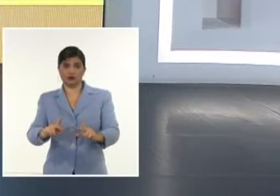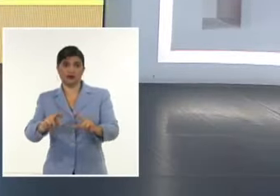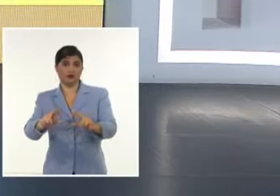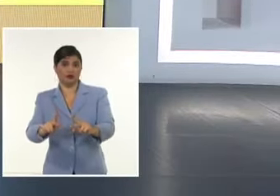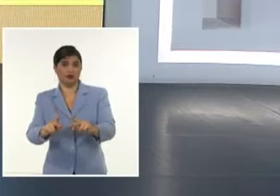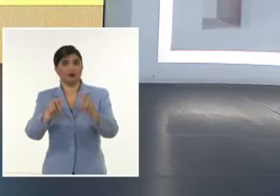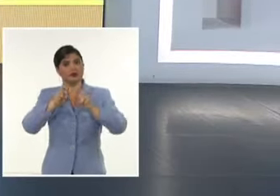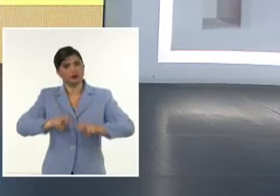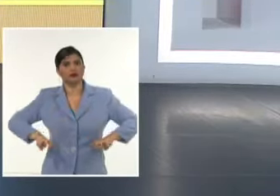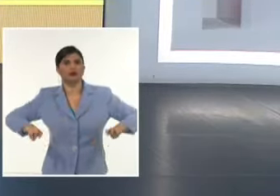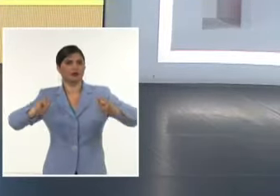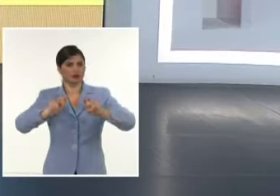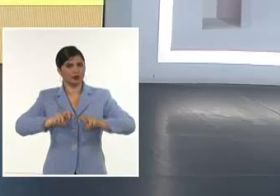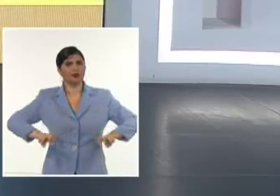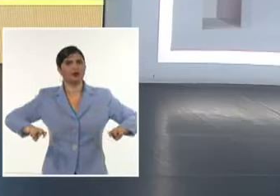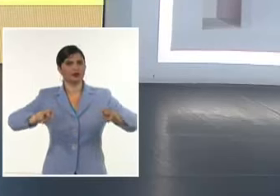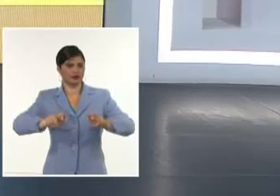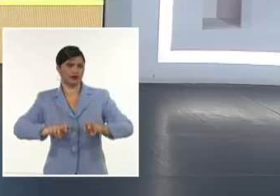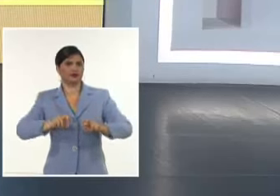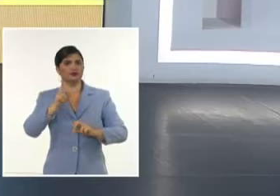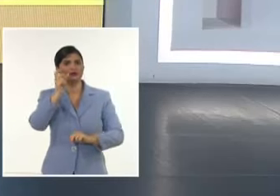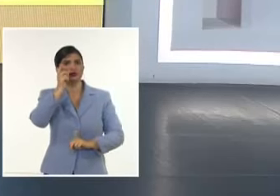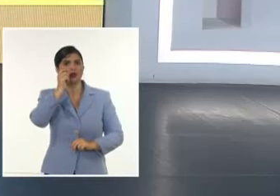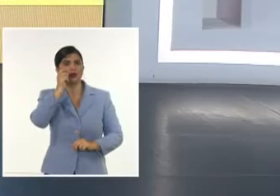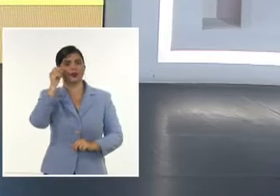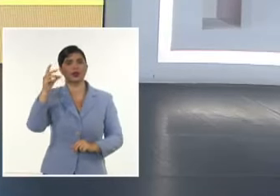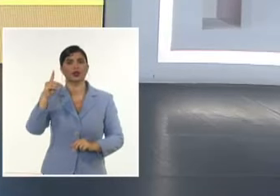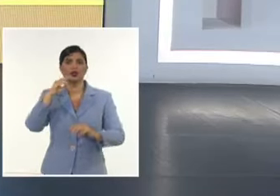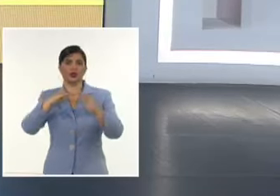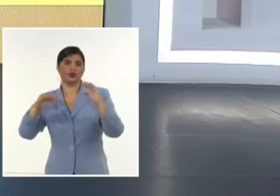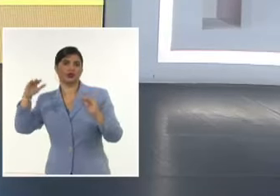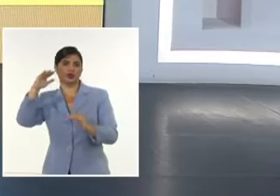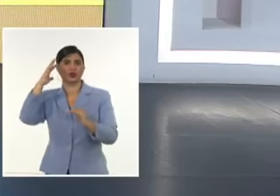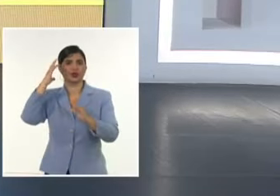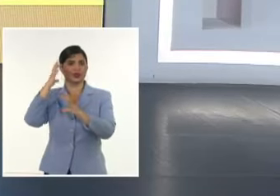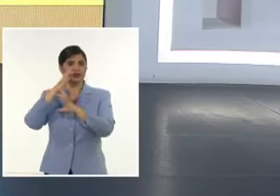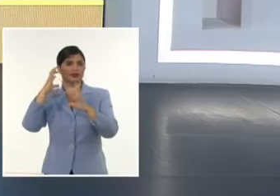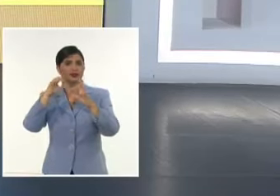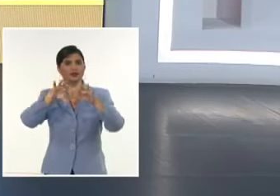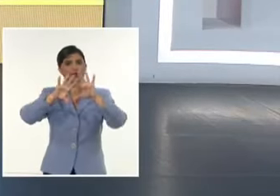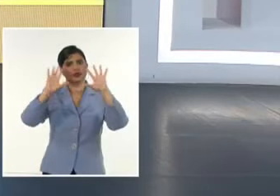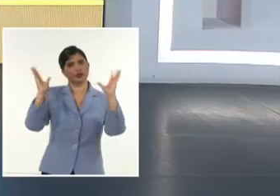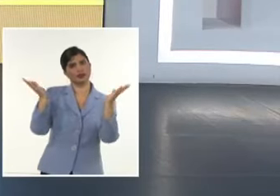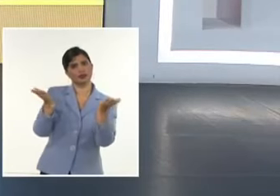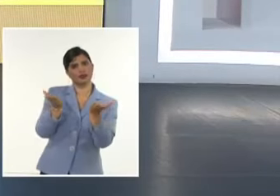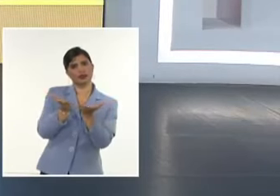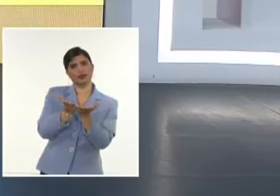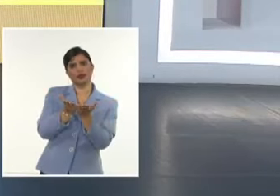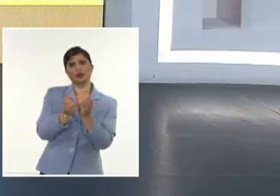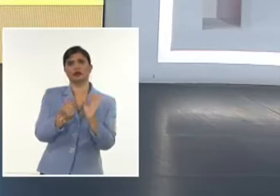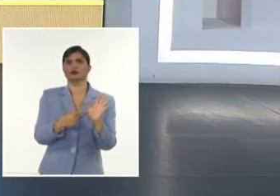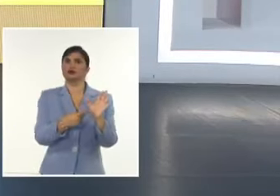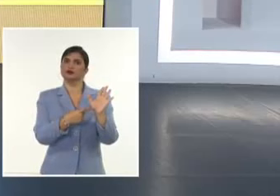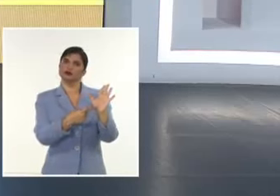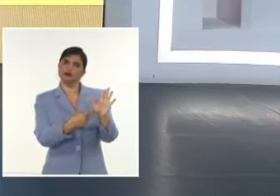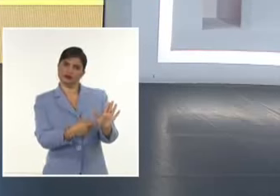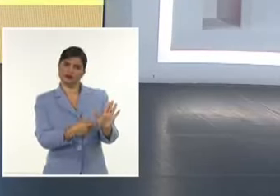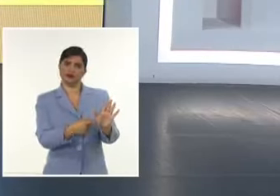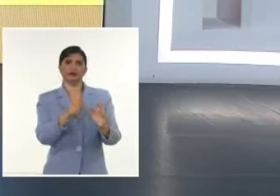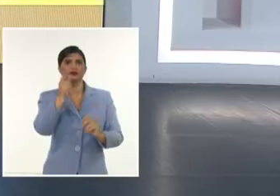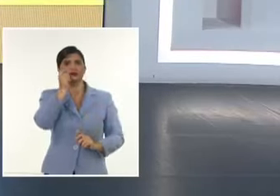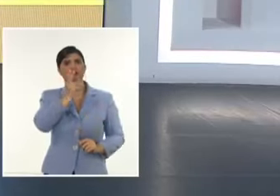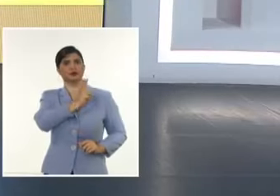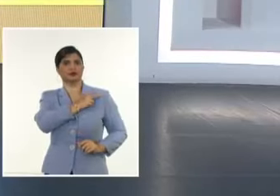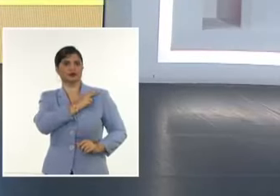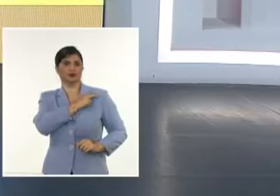De hecho, un buen amigo, el doctor en Ciencias de la Tierra, Enrique Arango Tienen ahí ustedes en pantalla la publicación Él es el jefe del Servicio